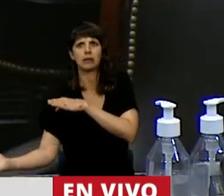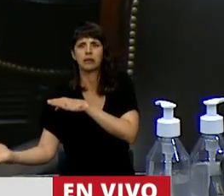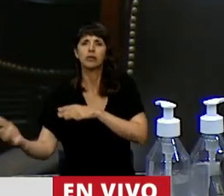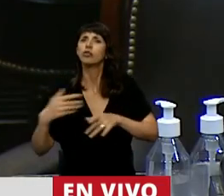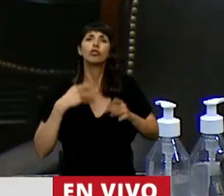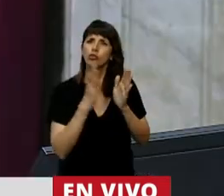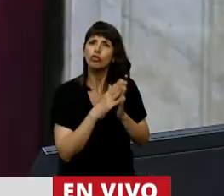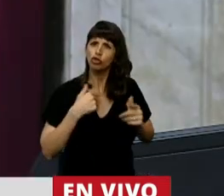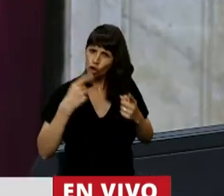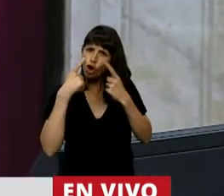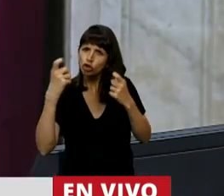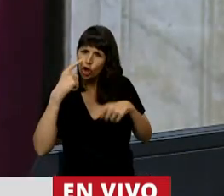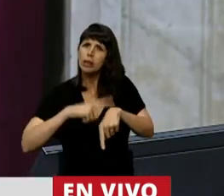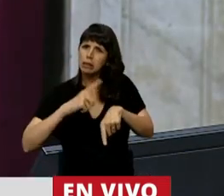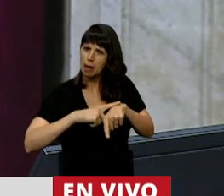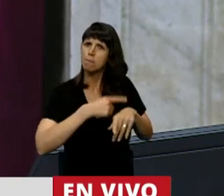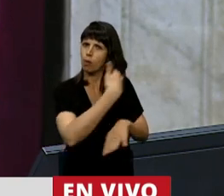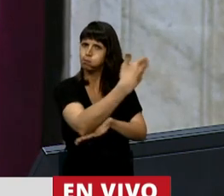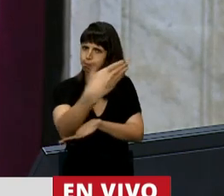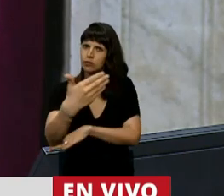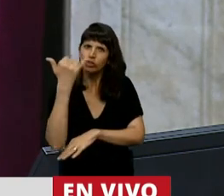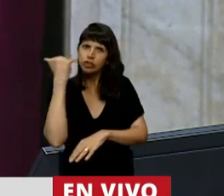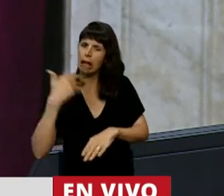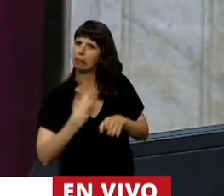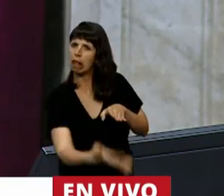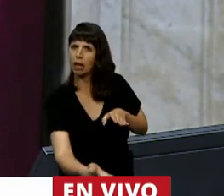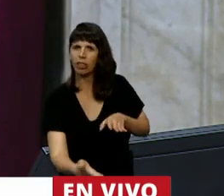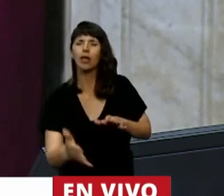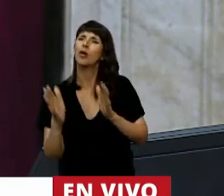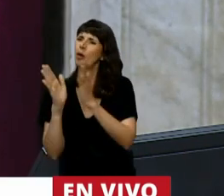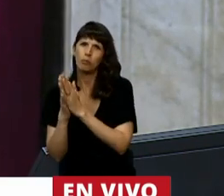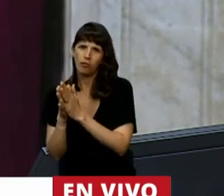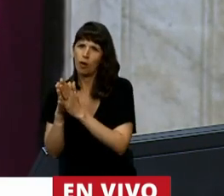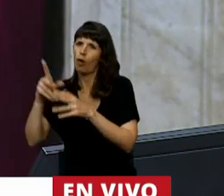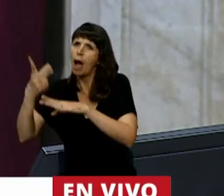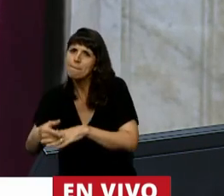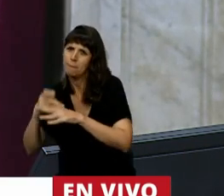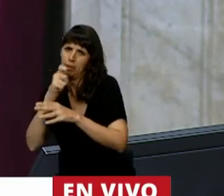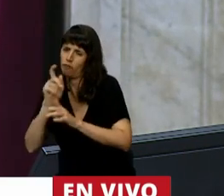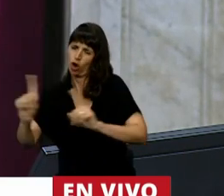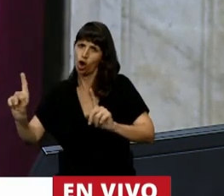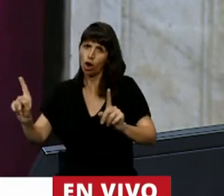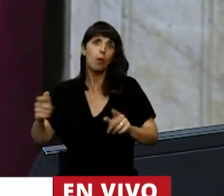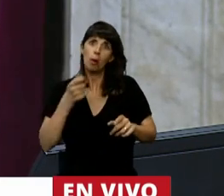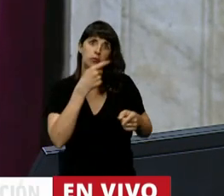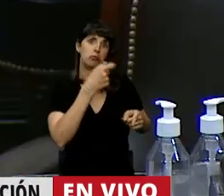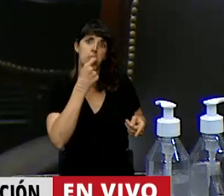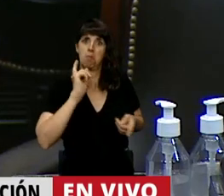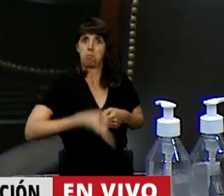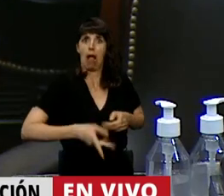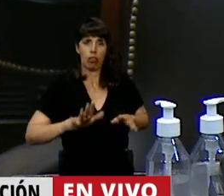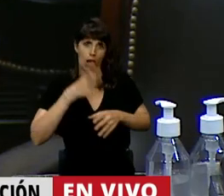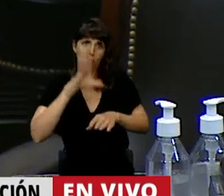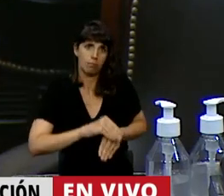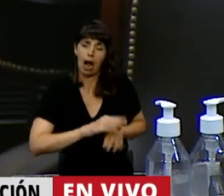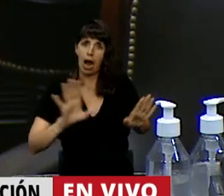y tengo además la Bueno, es para todos iguales, señor Presidente. Diputado, no me obliga a cortarle el micrófono. Si usted se siente obligado, córtelo, si